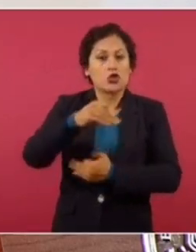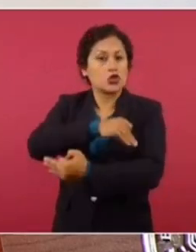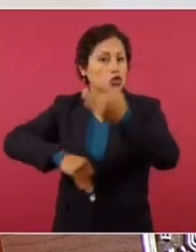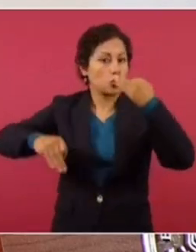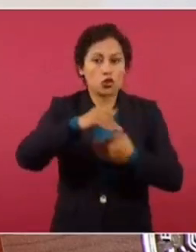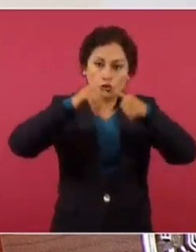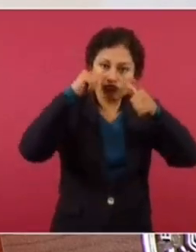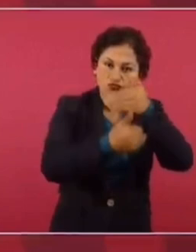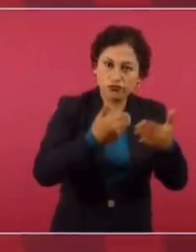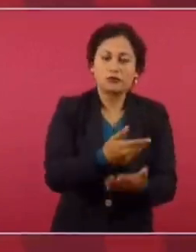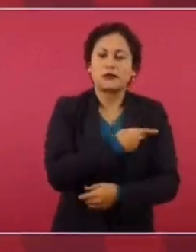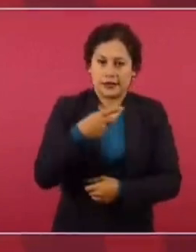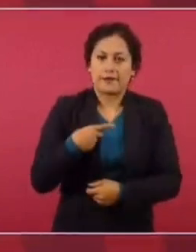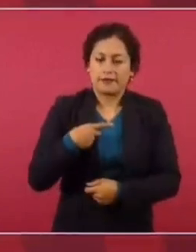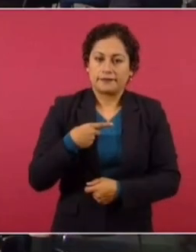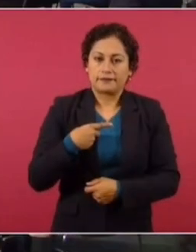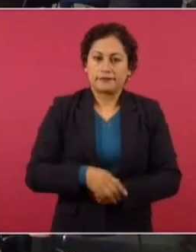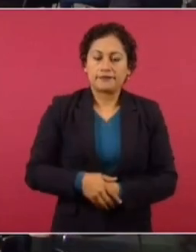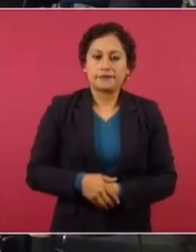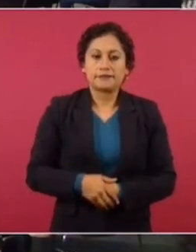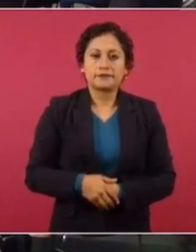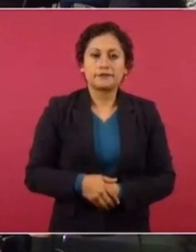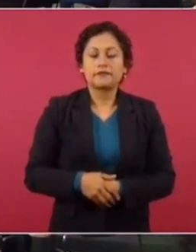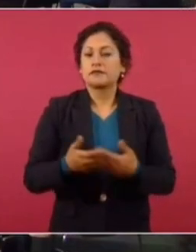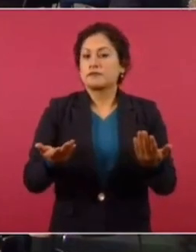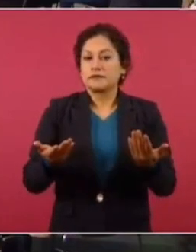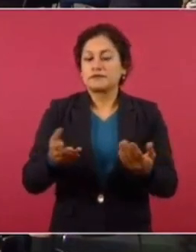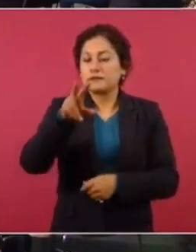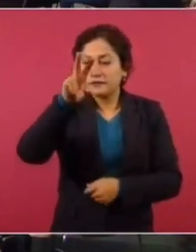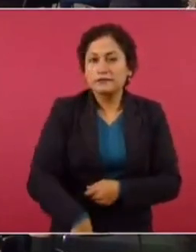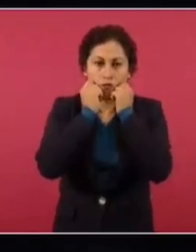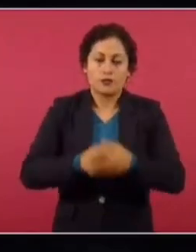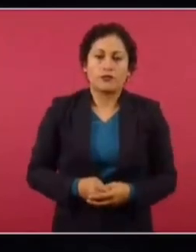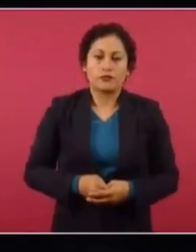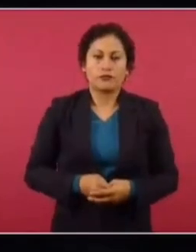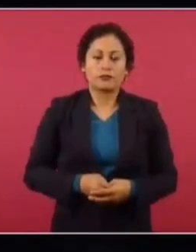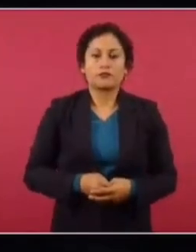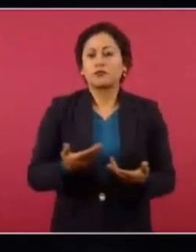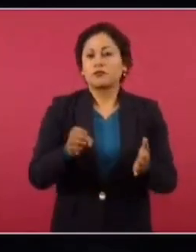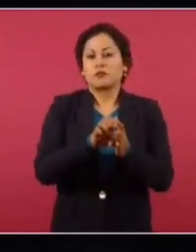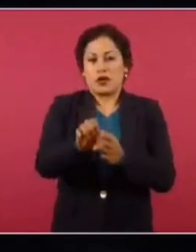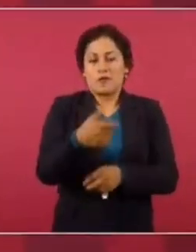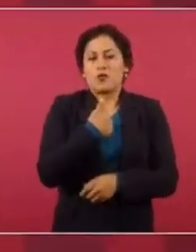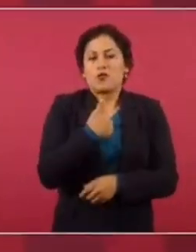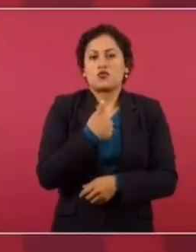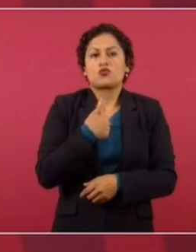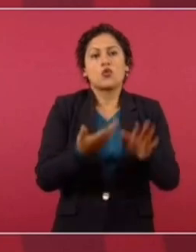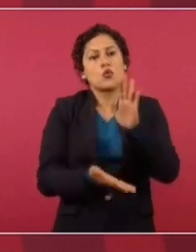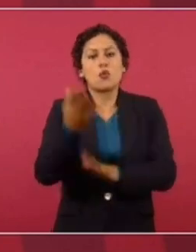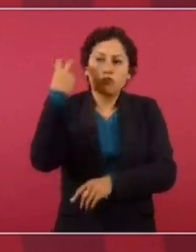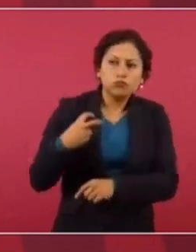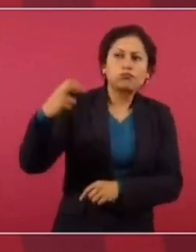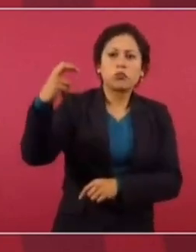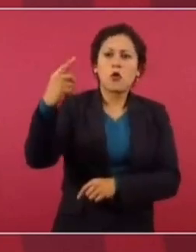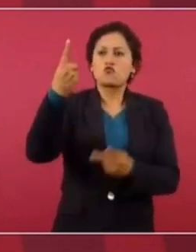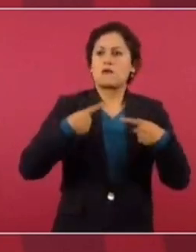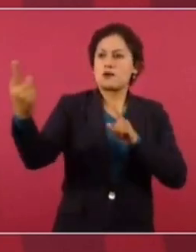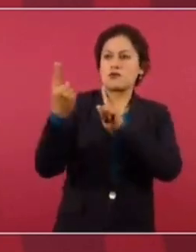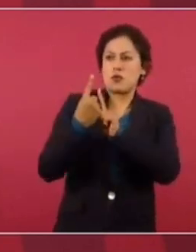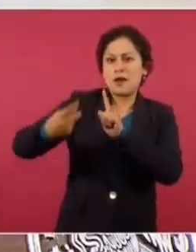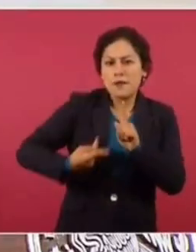aplicamos para que no falte la atención médica. Y no importa en dónde. Cuando yo voy a las giras y me plantean algo que tiene que ver con salud,